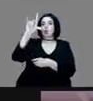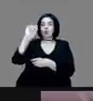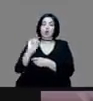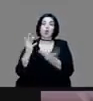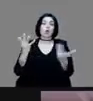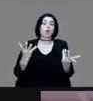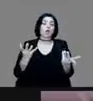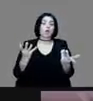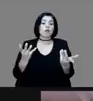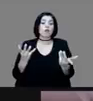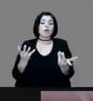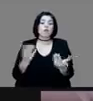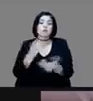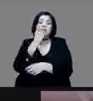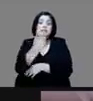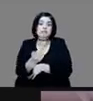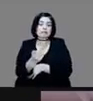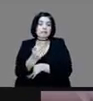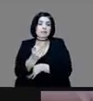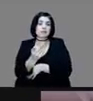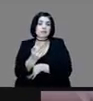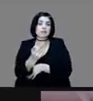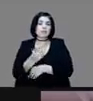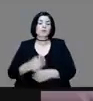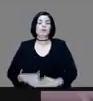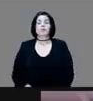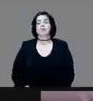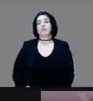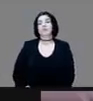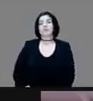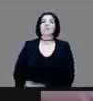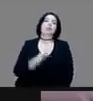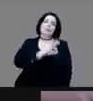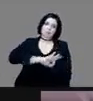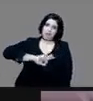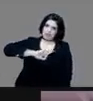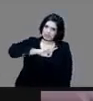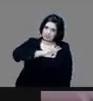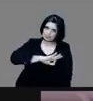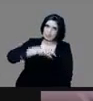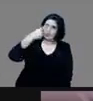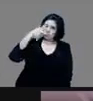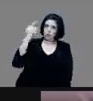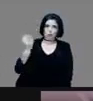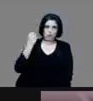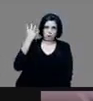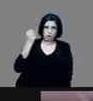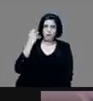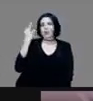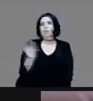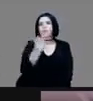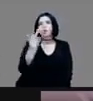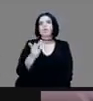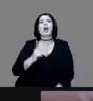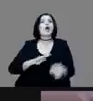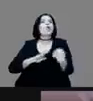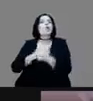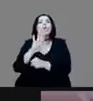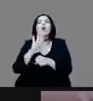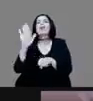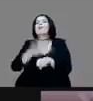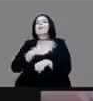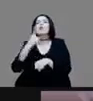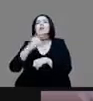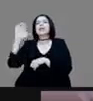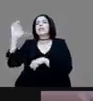Julio comenta lo siguiente, bueno, felicita su conferencia y pregunta ¿cuál fue la causa que Xicotencat,